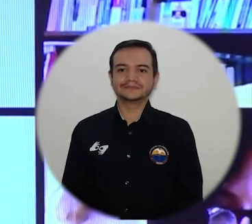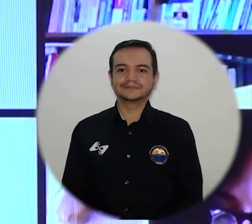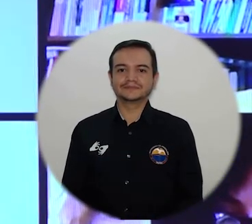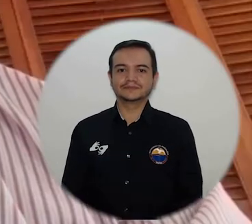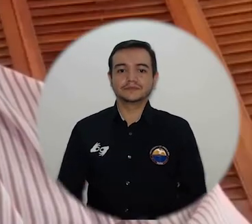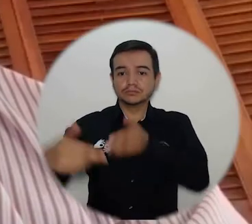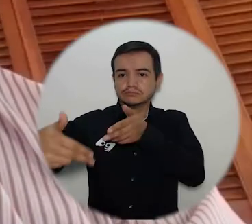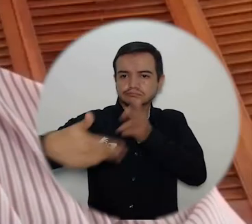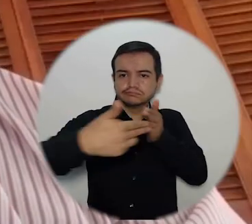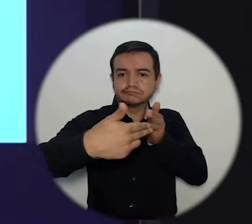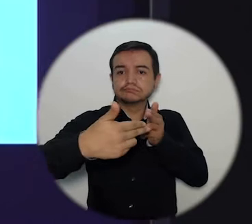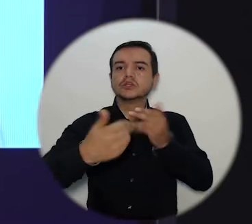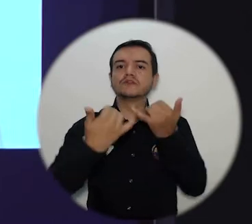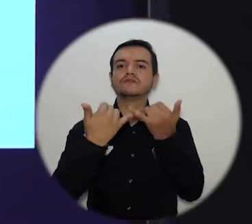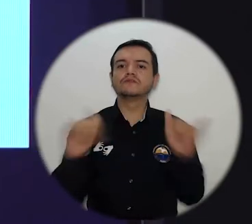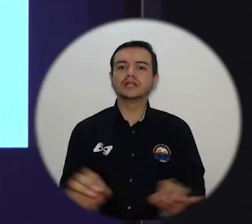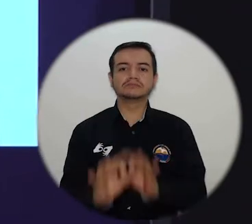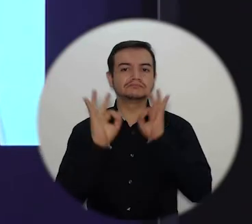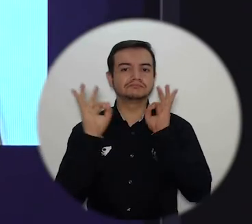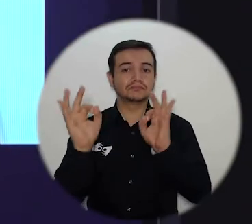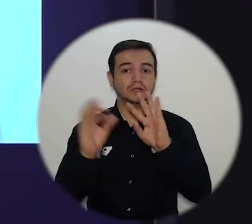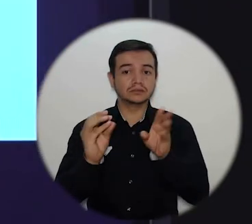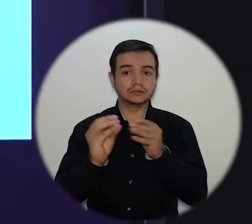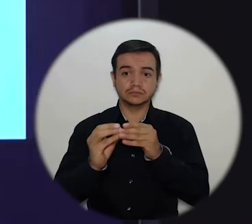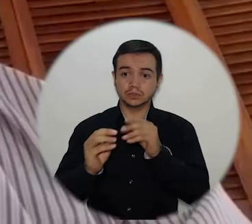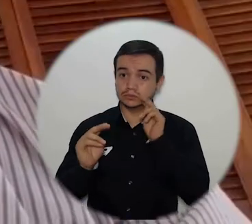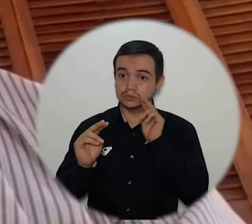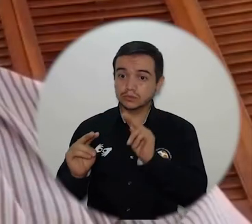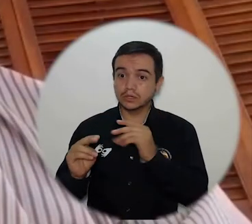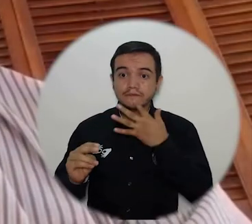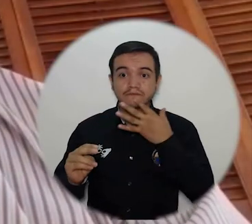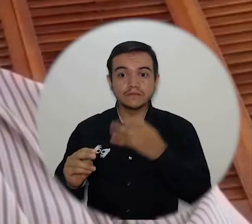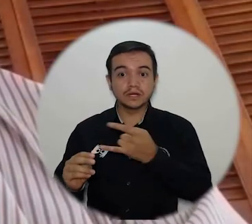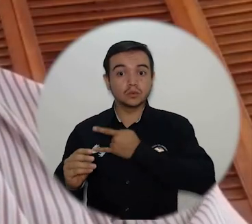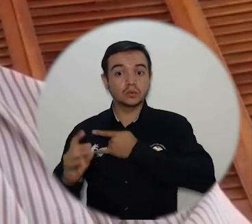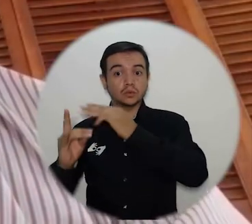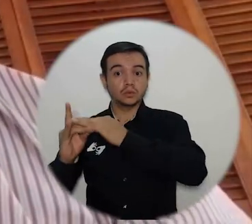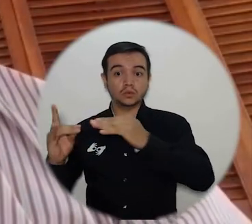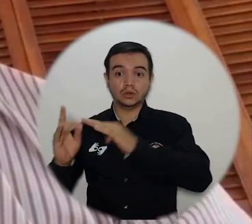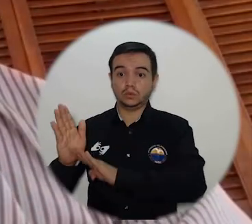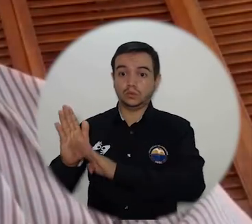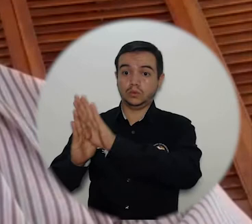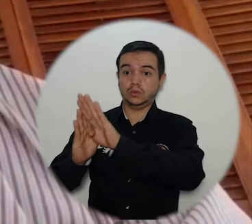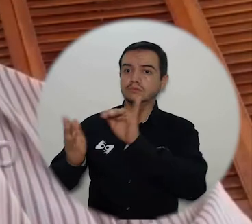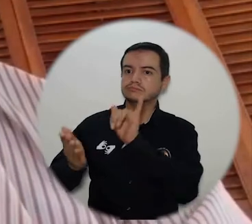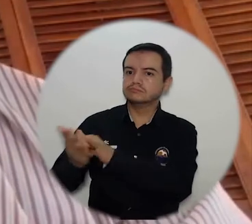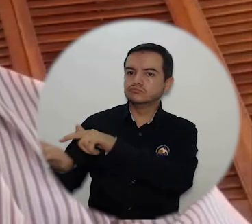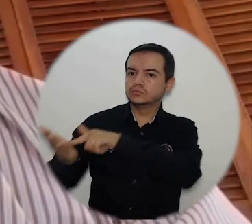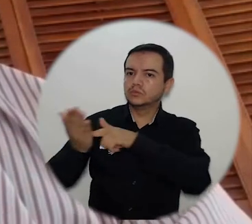La sesión ha sido un éxito. Reconocemos la fortuna que está teniendo la universidad de un proceso